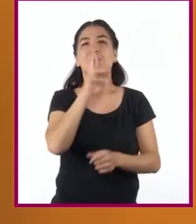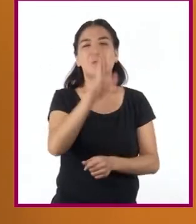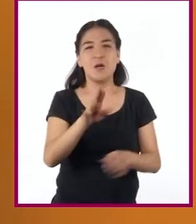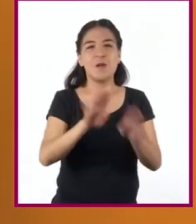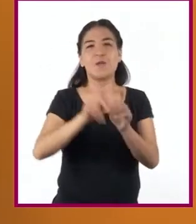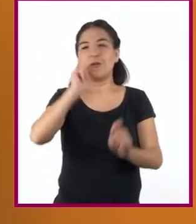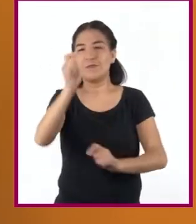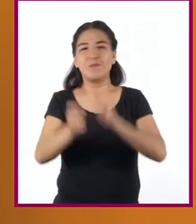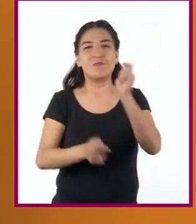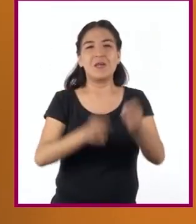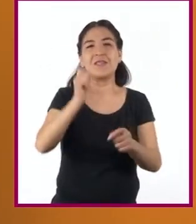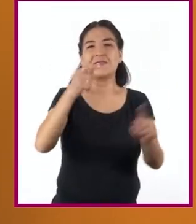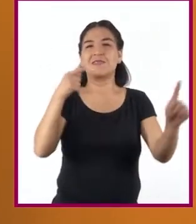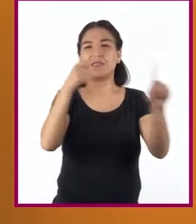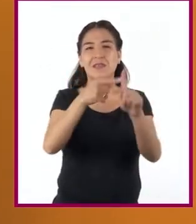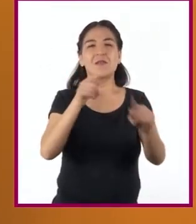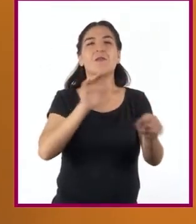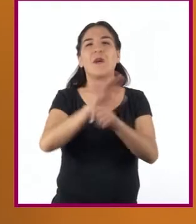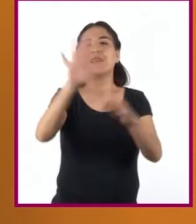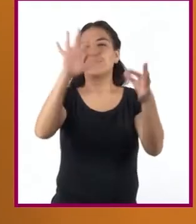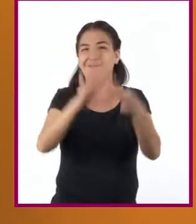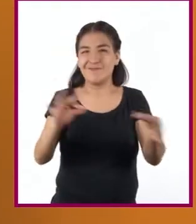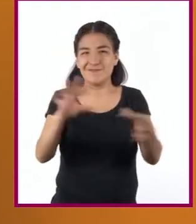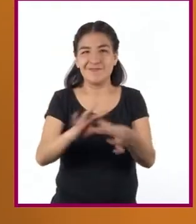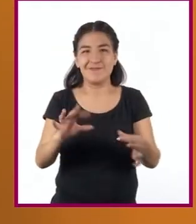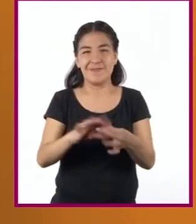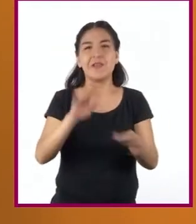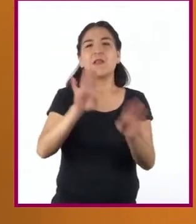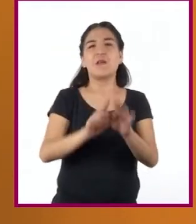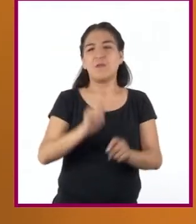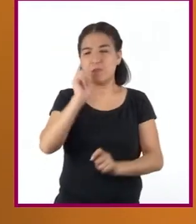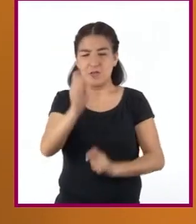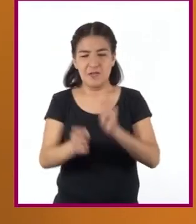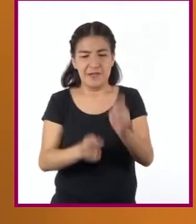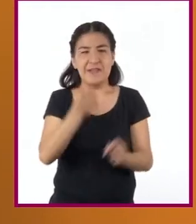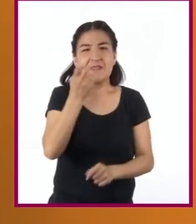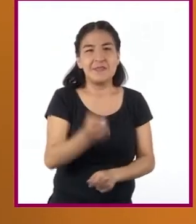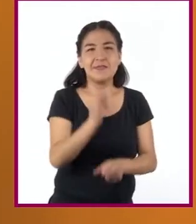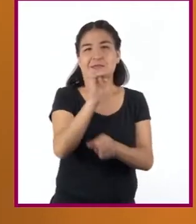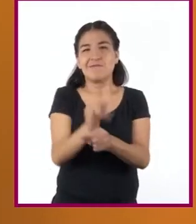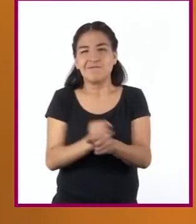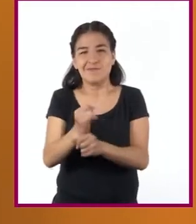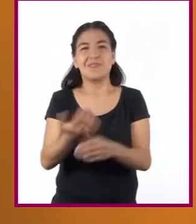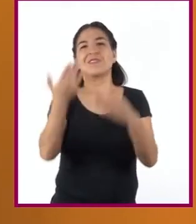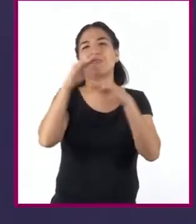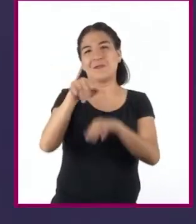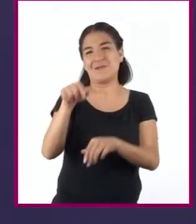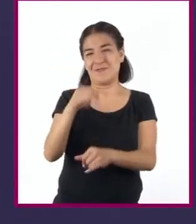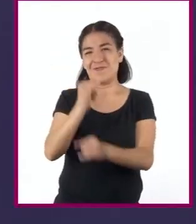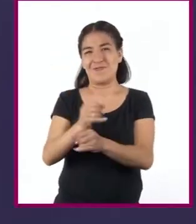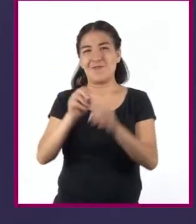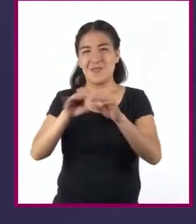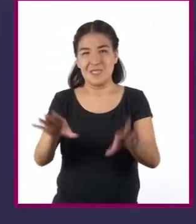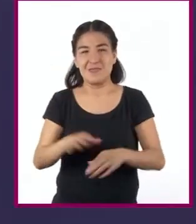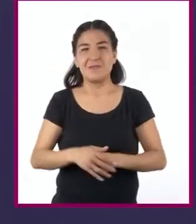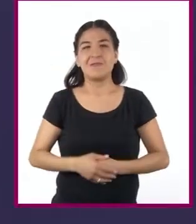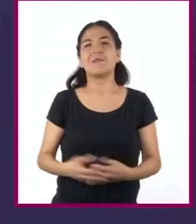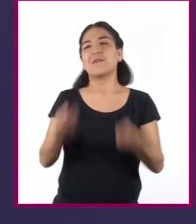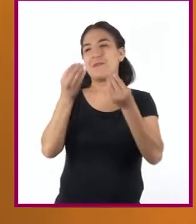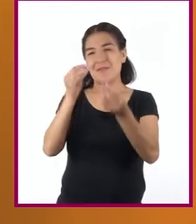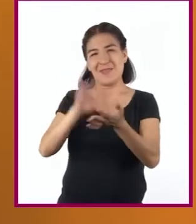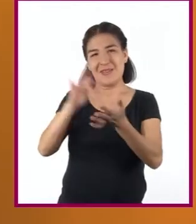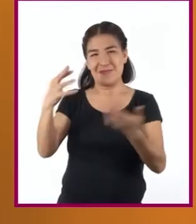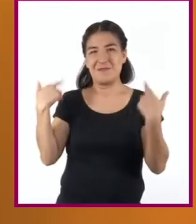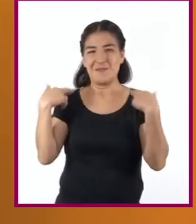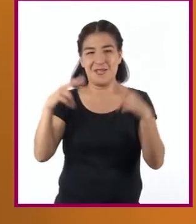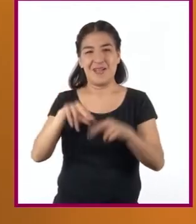interpretación se enfoca en la parte explicativa, en interpretar eso que se ha averiguado sobre los datos. Muchas gracias,